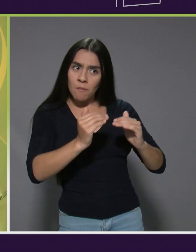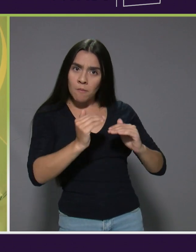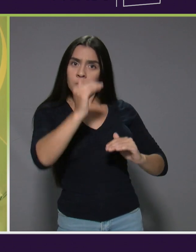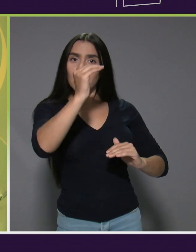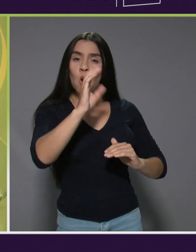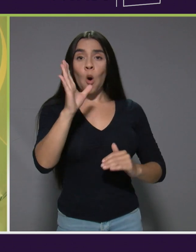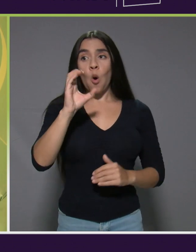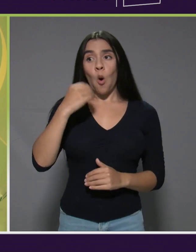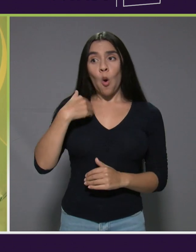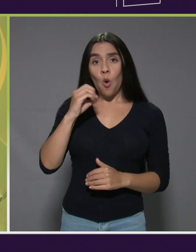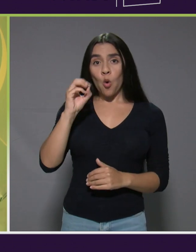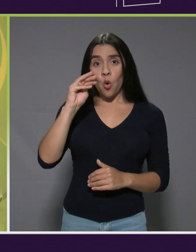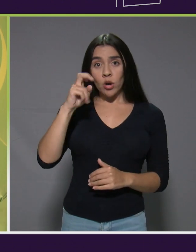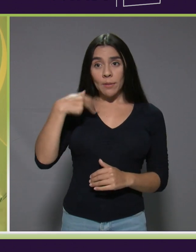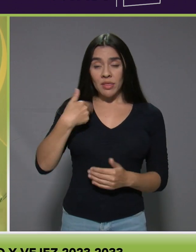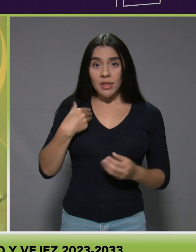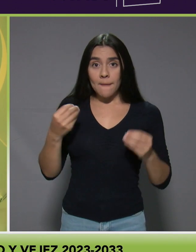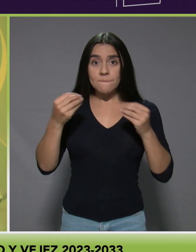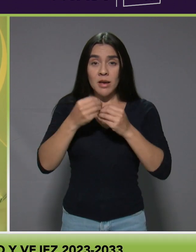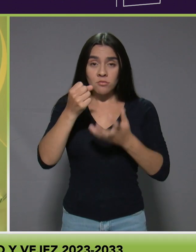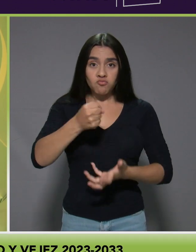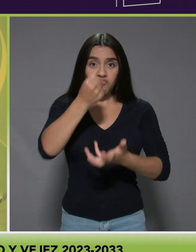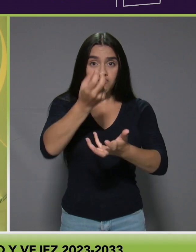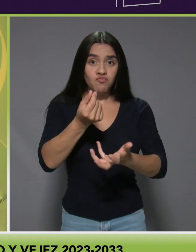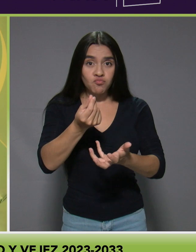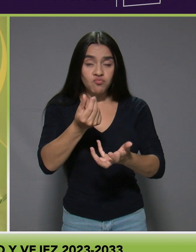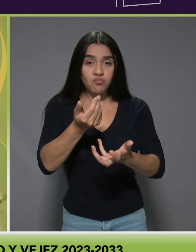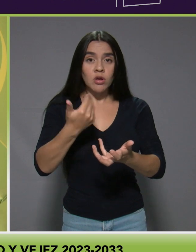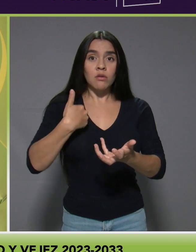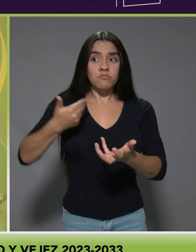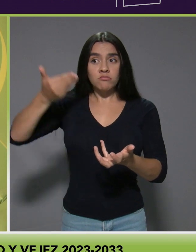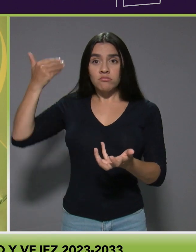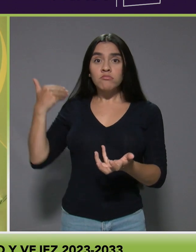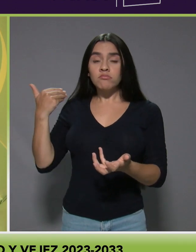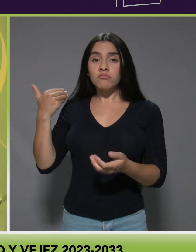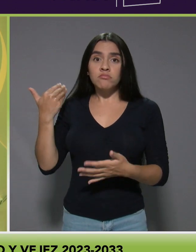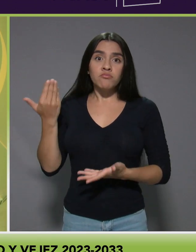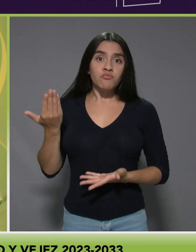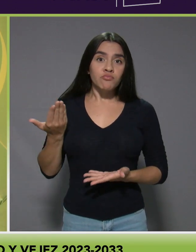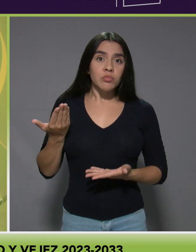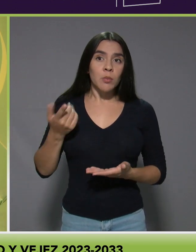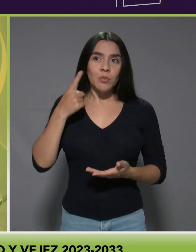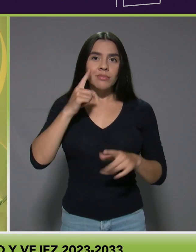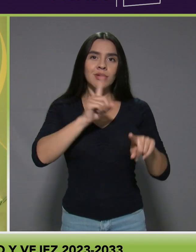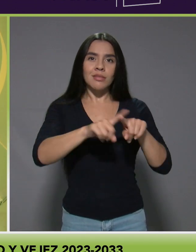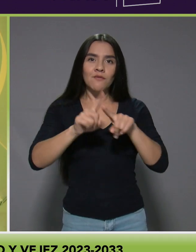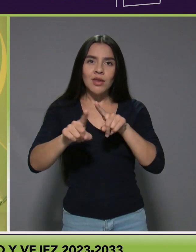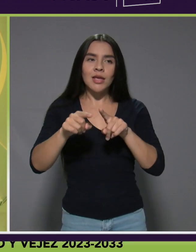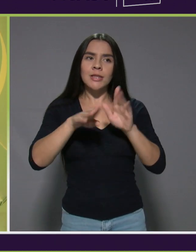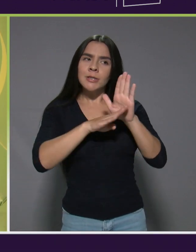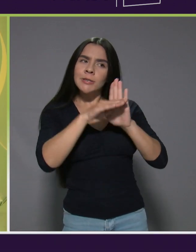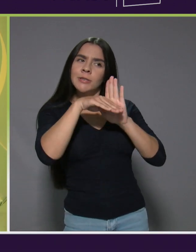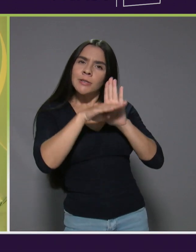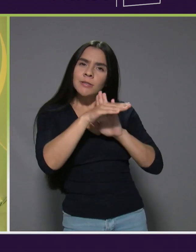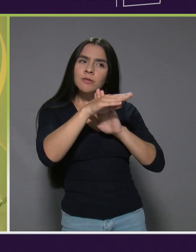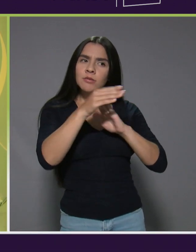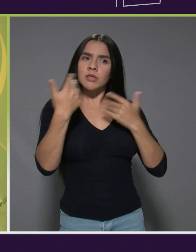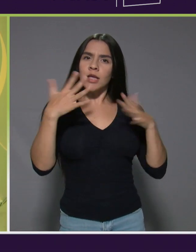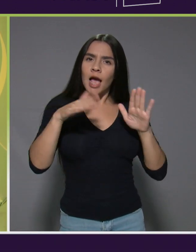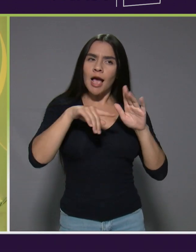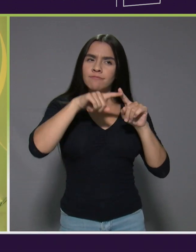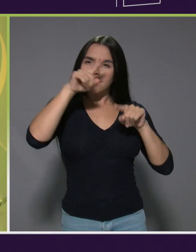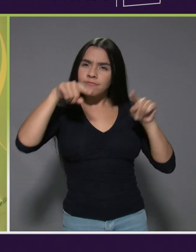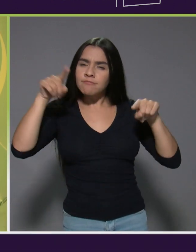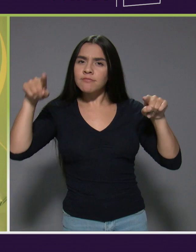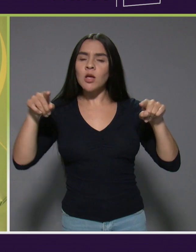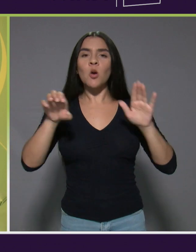CONAPAN cuente con más recursos económicos de los que tiene, que ya las diferentes mediciones que han podido hacer, como